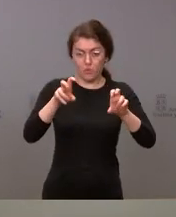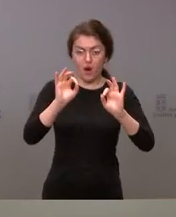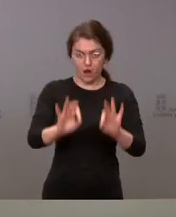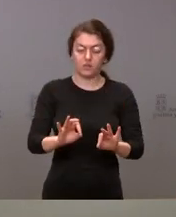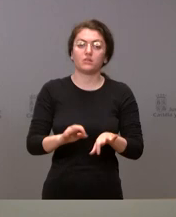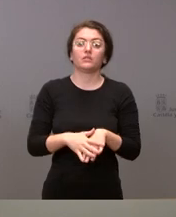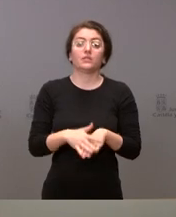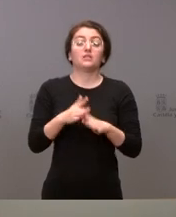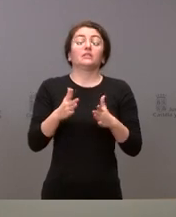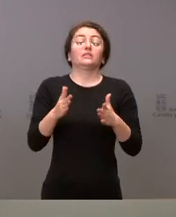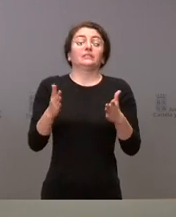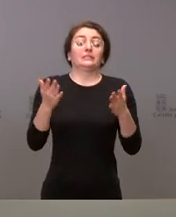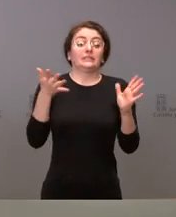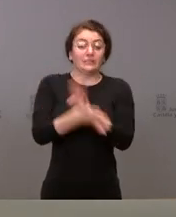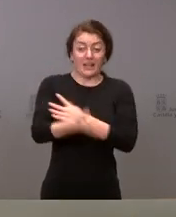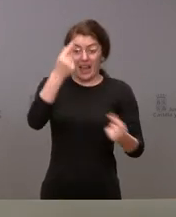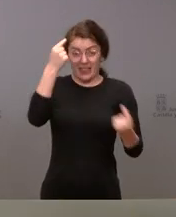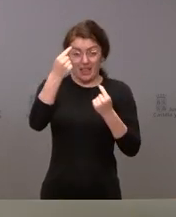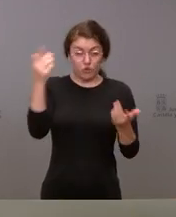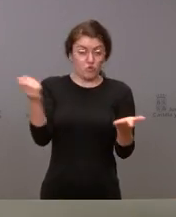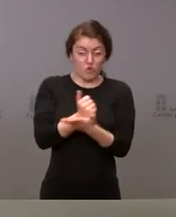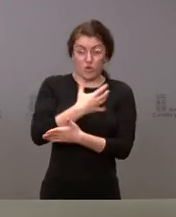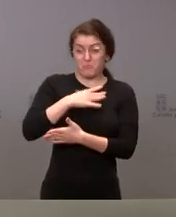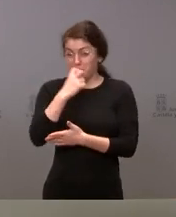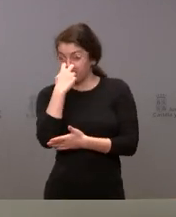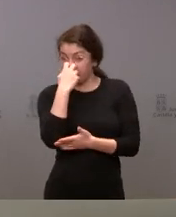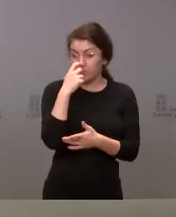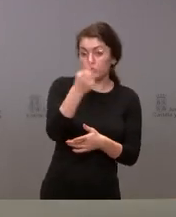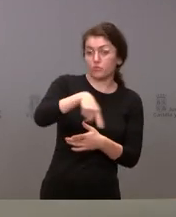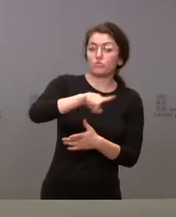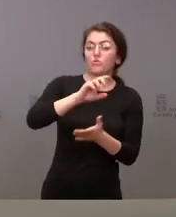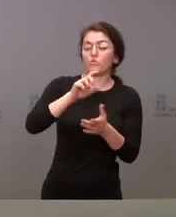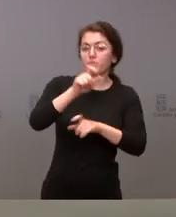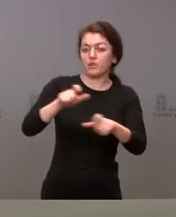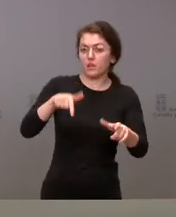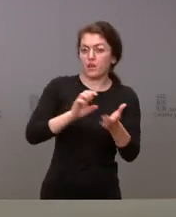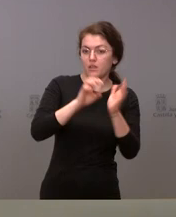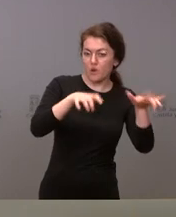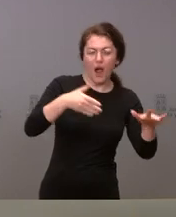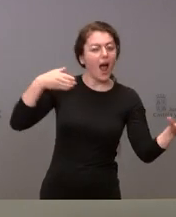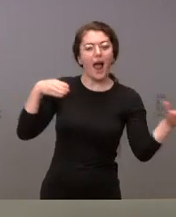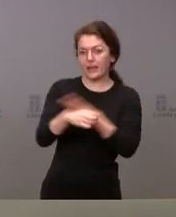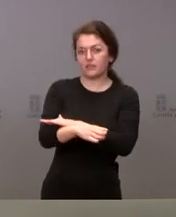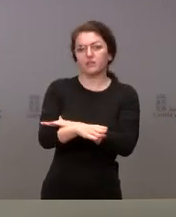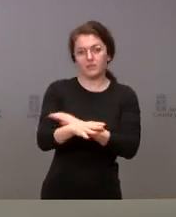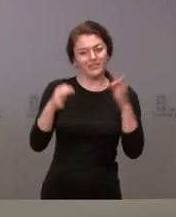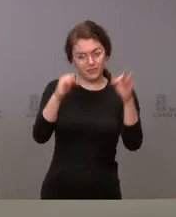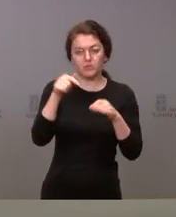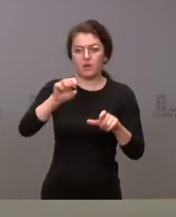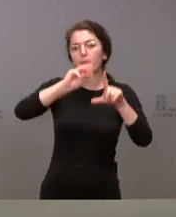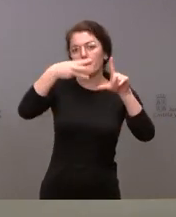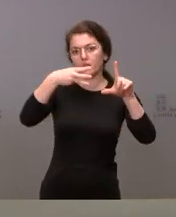que pueden tener interés para cualquier persona en Castilla y León sobre esta cita electoral están siempre accesibles en nuestra web.